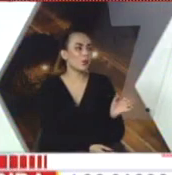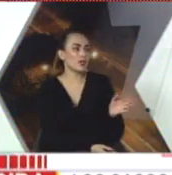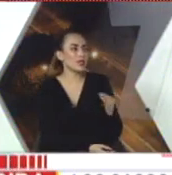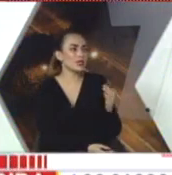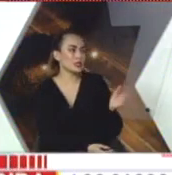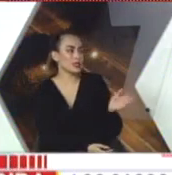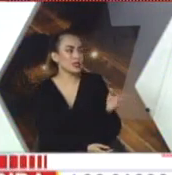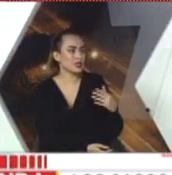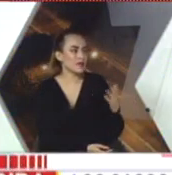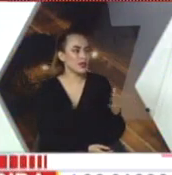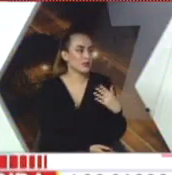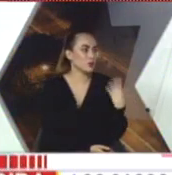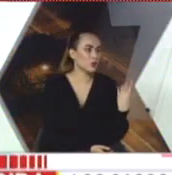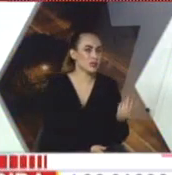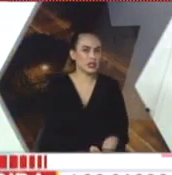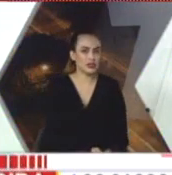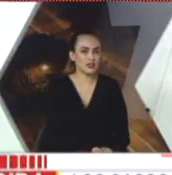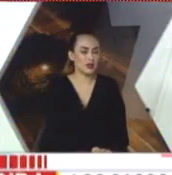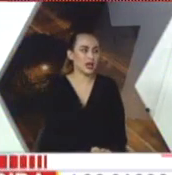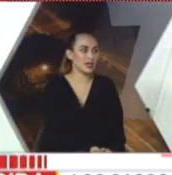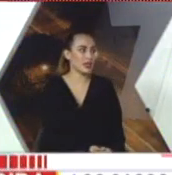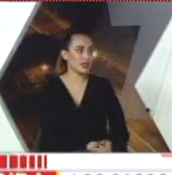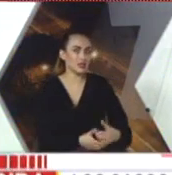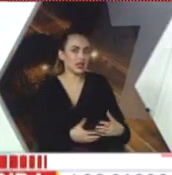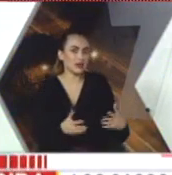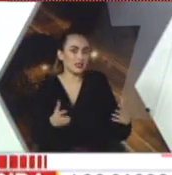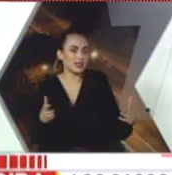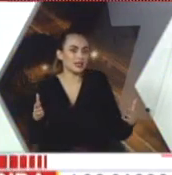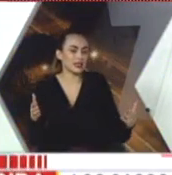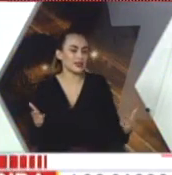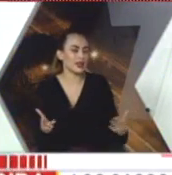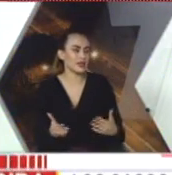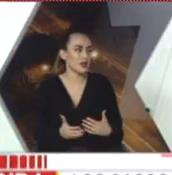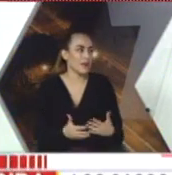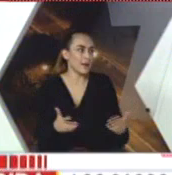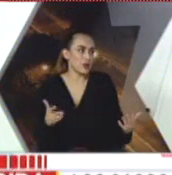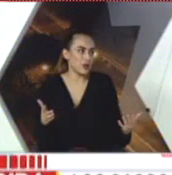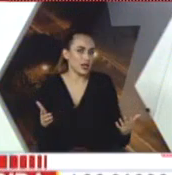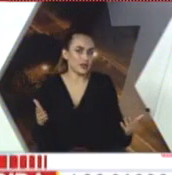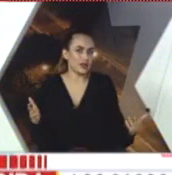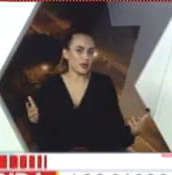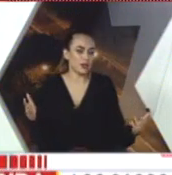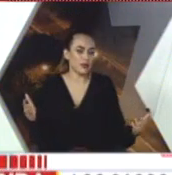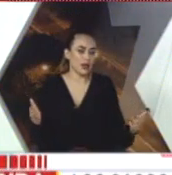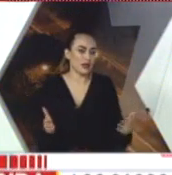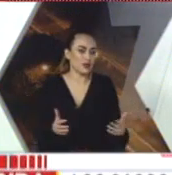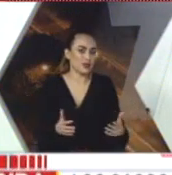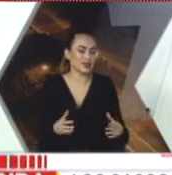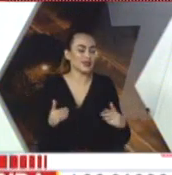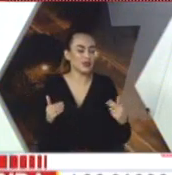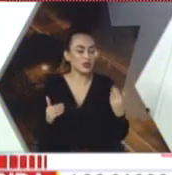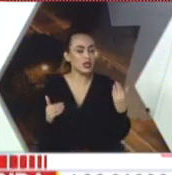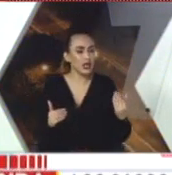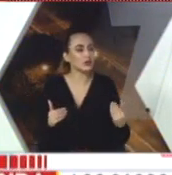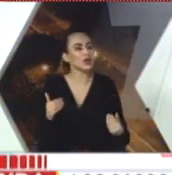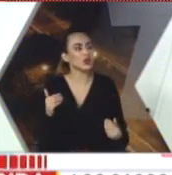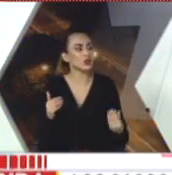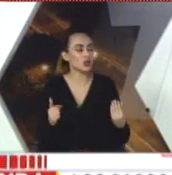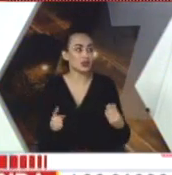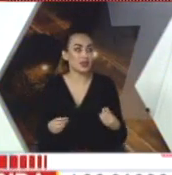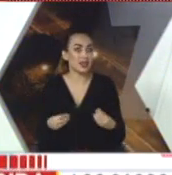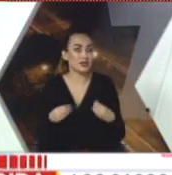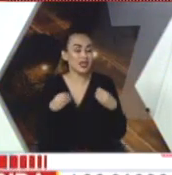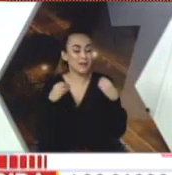entonces nos voy días 15, 20 minutos antes a mi casa y si tal vez la distancia es mayor a ese tiempo también, entonces tenemos que ir